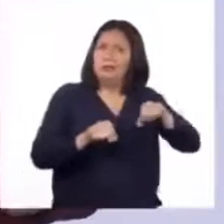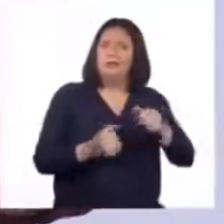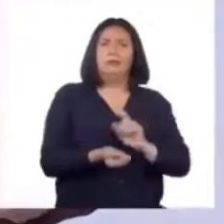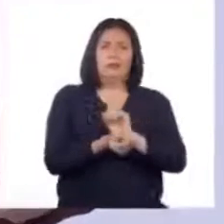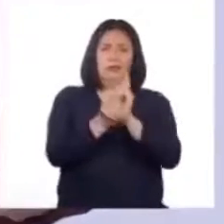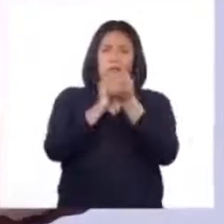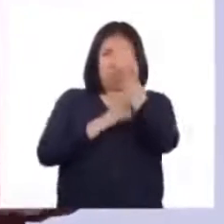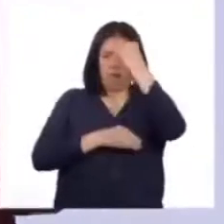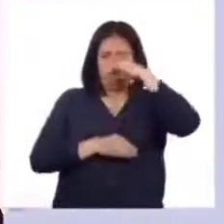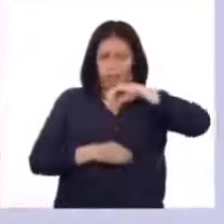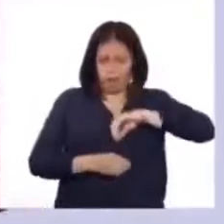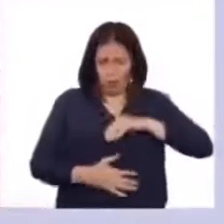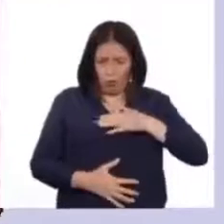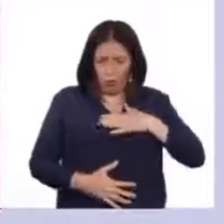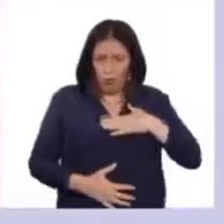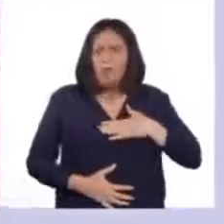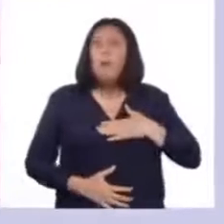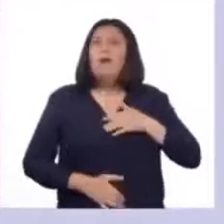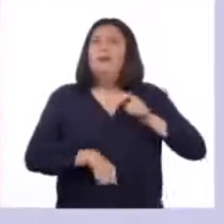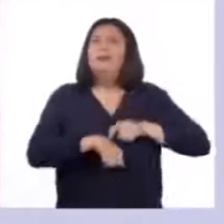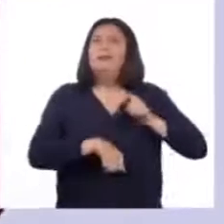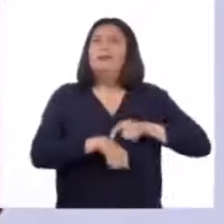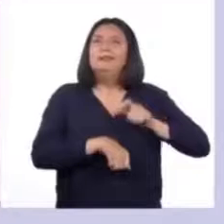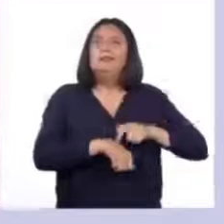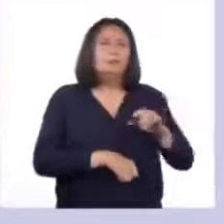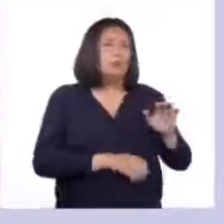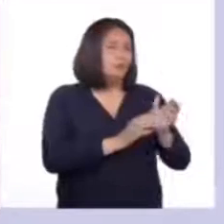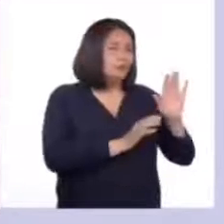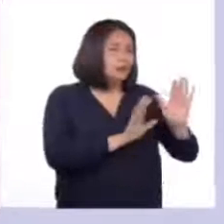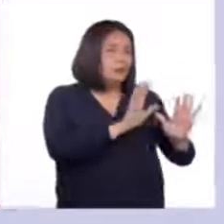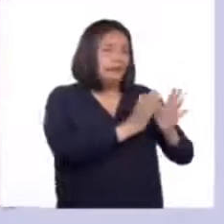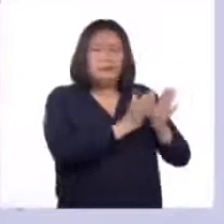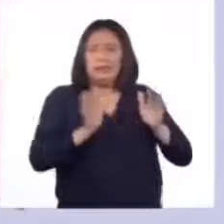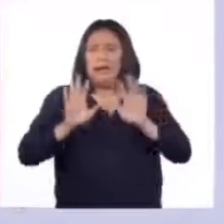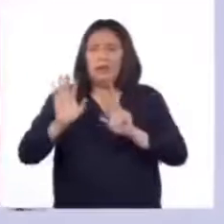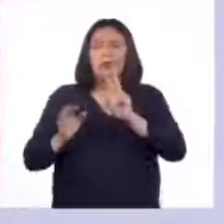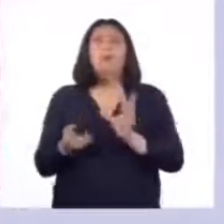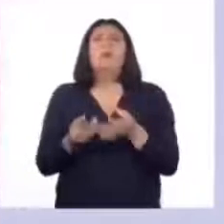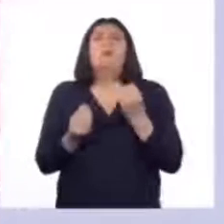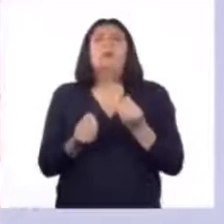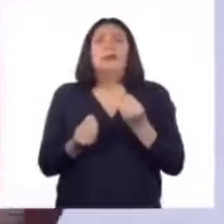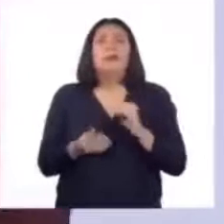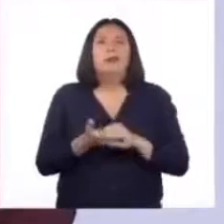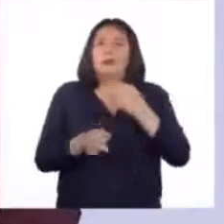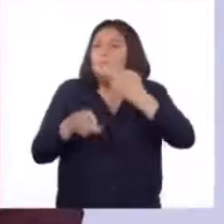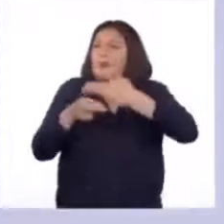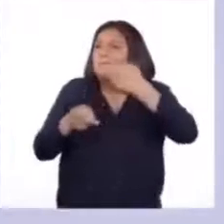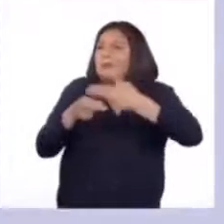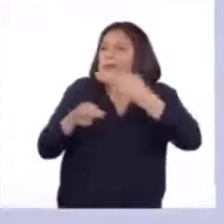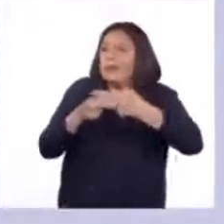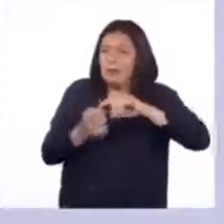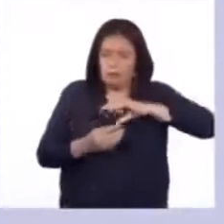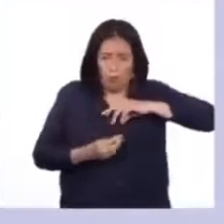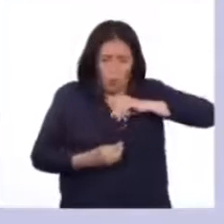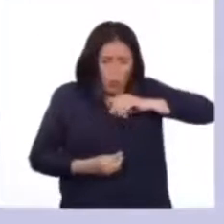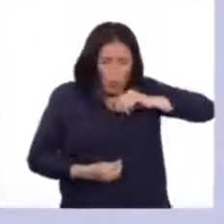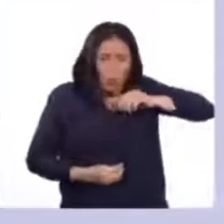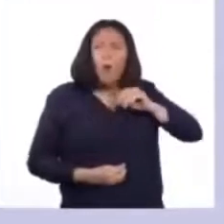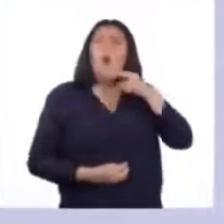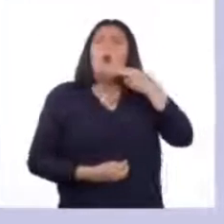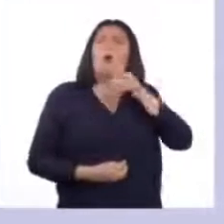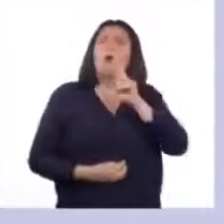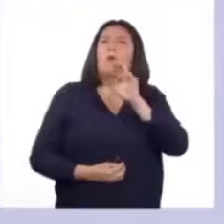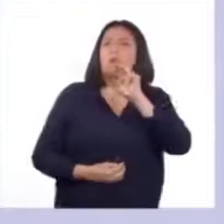ocurren en el cuerpo durante la pubertad se deben a la actividad de las hormonas en el cuerpo. ¡Ajá!